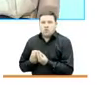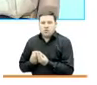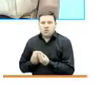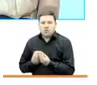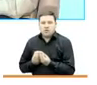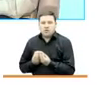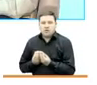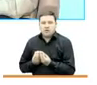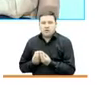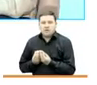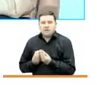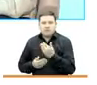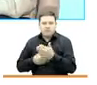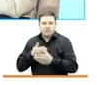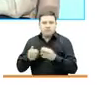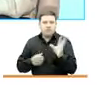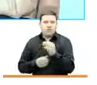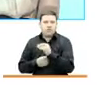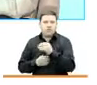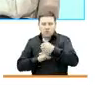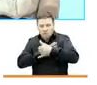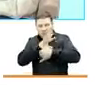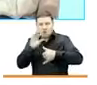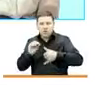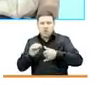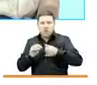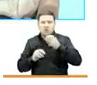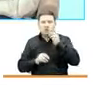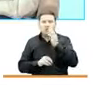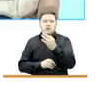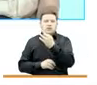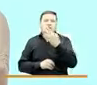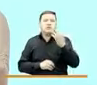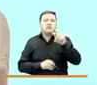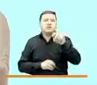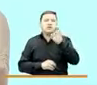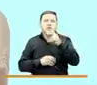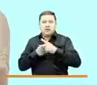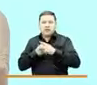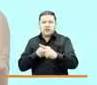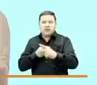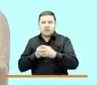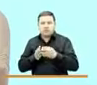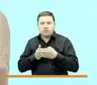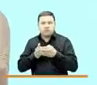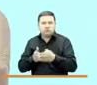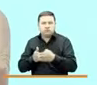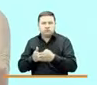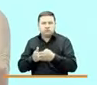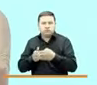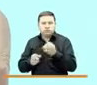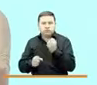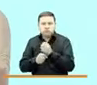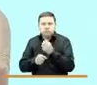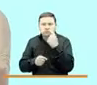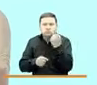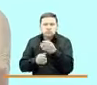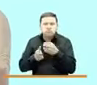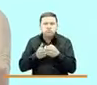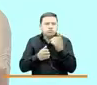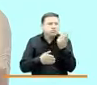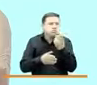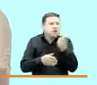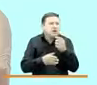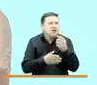tránsito que hicimos por toda la costa pacífica, Chocuana, 318 kilómetros marítimos, con esas unidades de búsqueda activa,